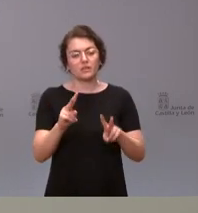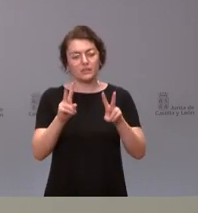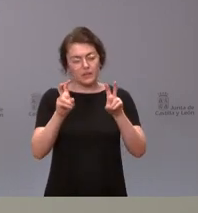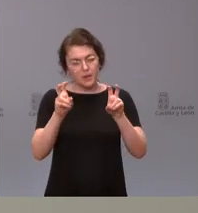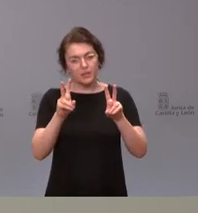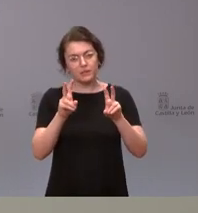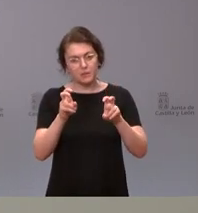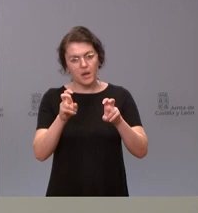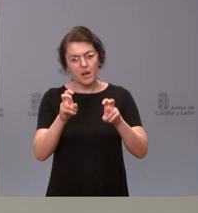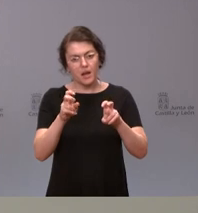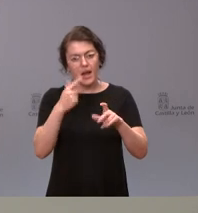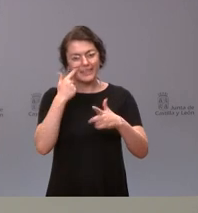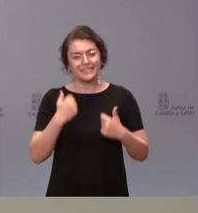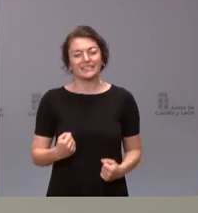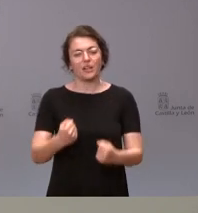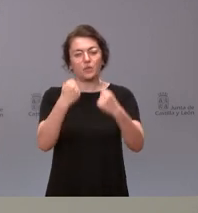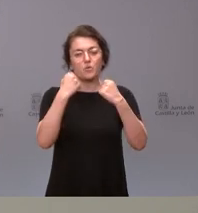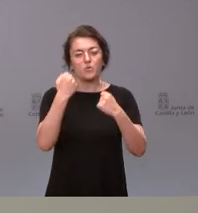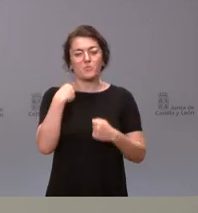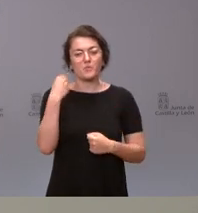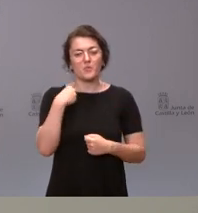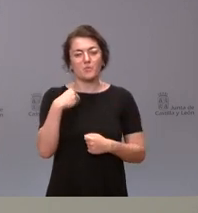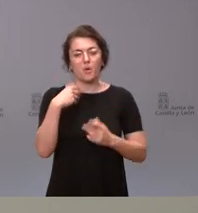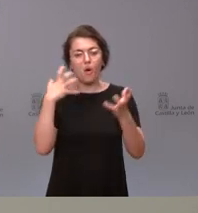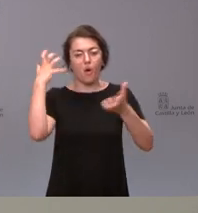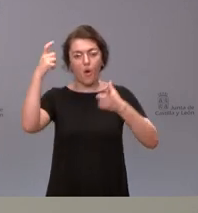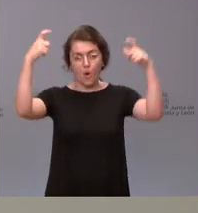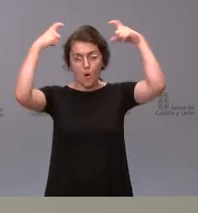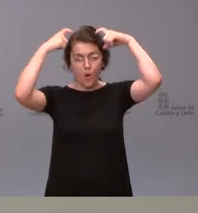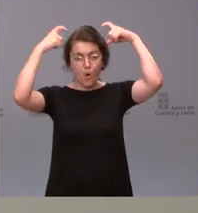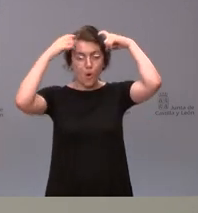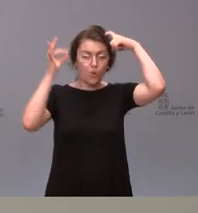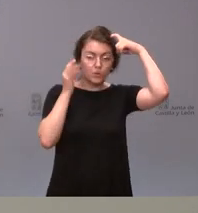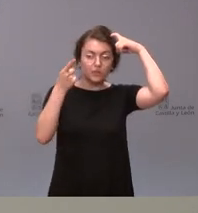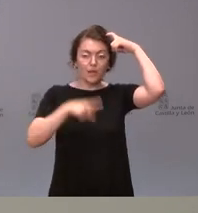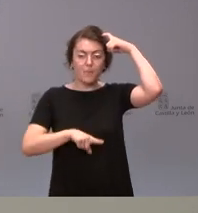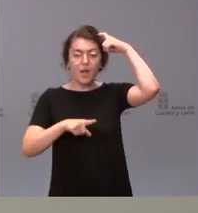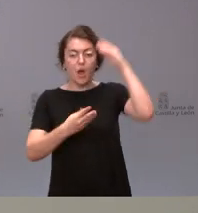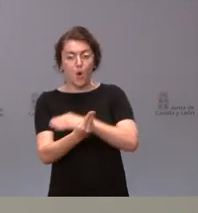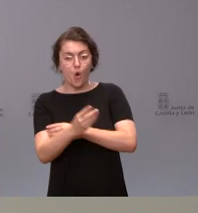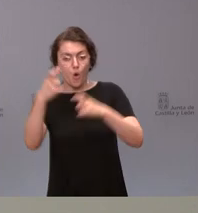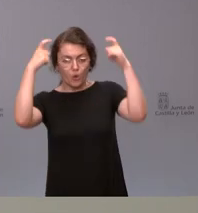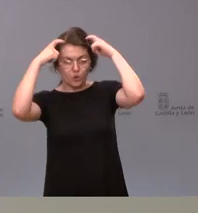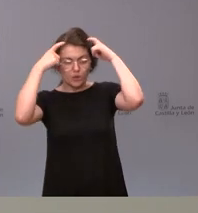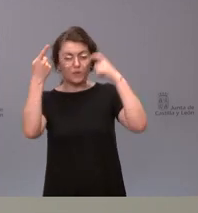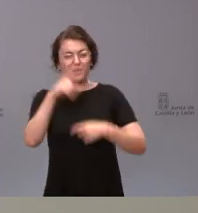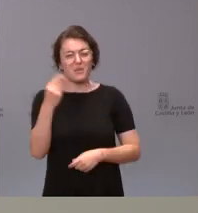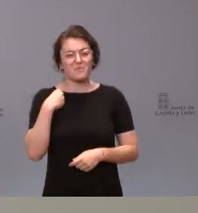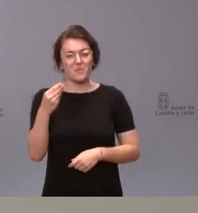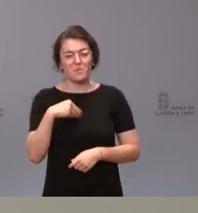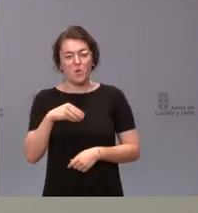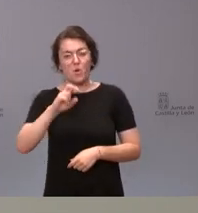el estado de salud de la osa y el osedno y del osedno que estaba en el centro de recuperación de animales